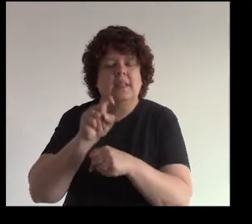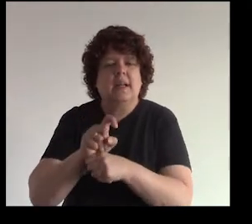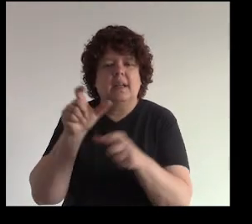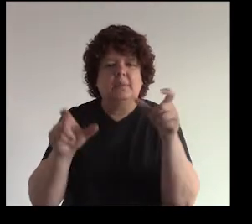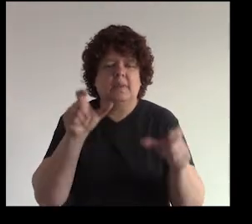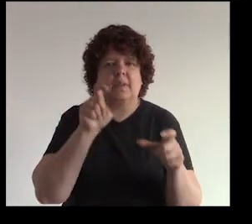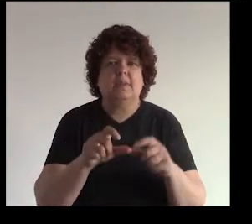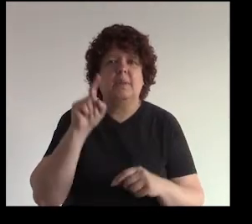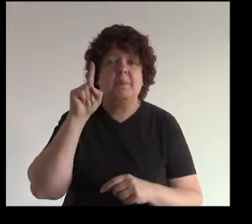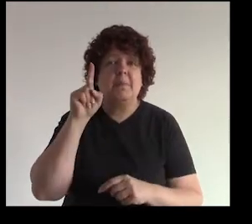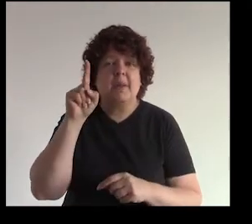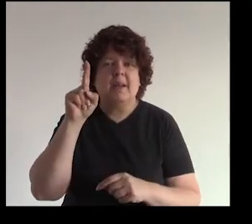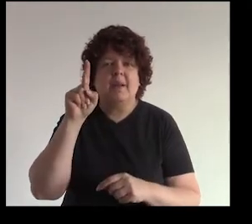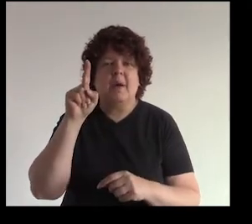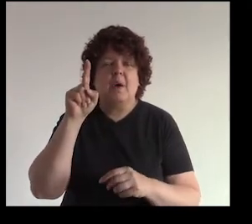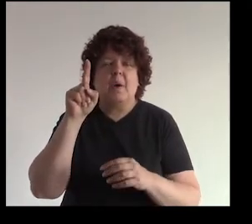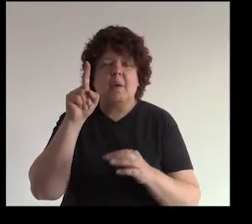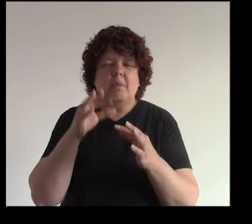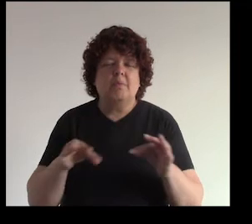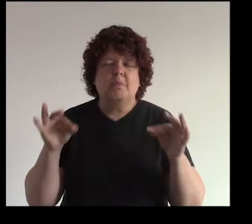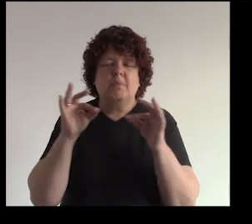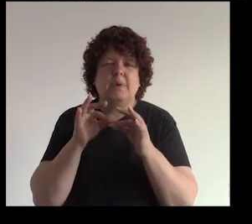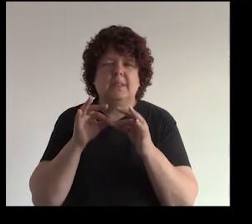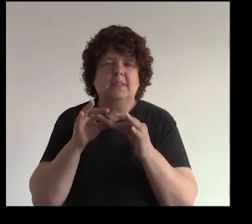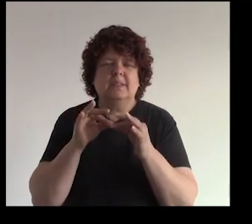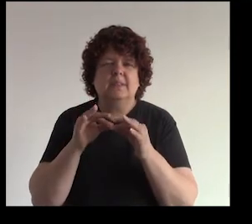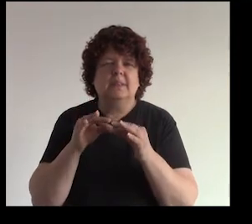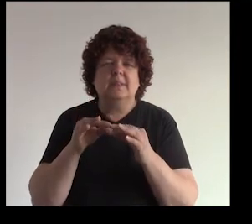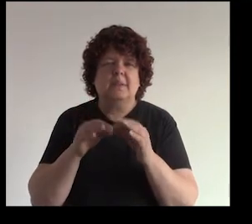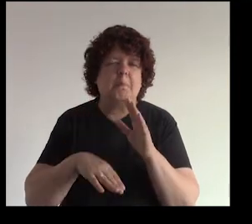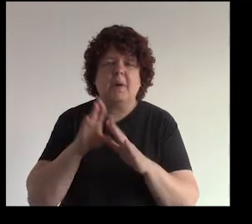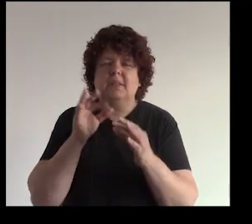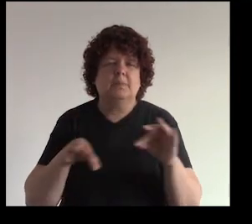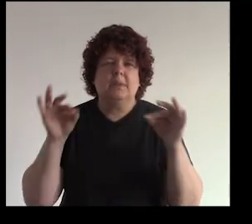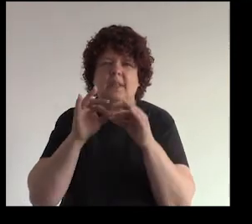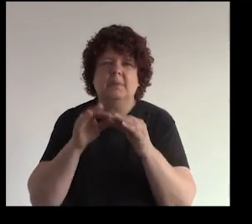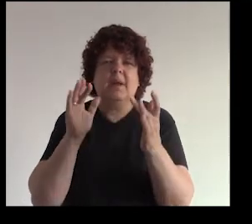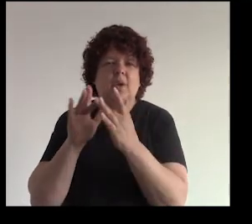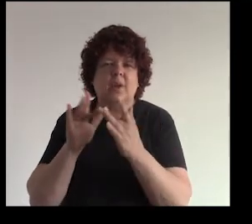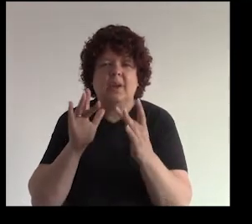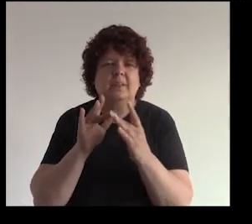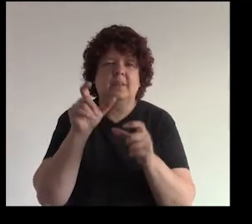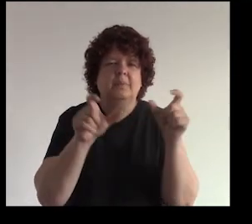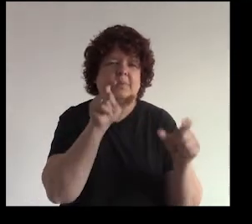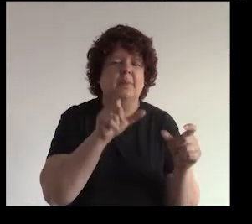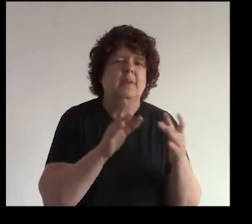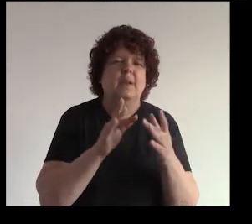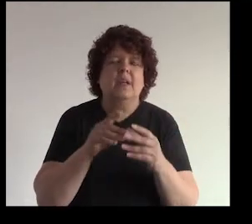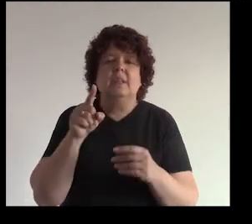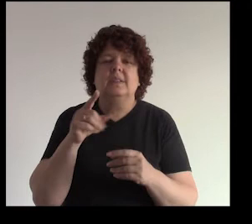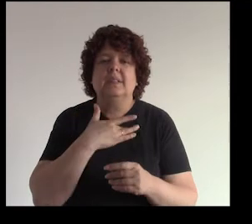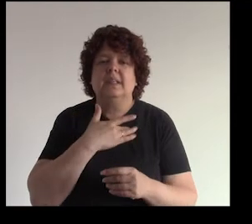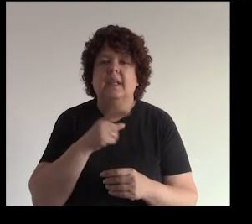educar a las personas ¿ya? el primer punto y ese es el más principal porque por ahí conectas más con la audiencia cuando las personas sienten o